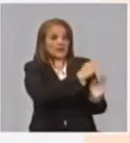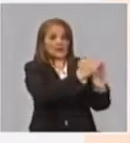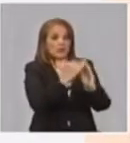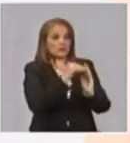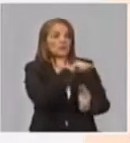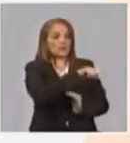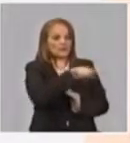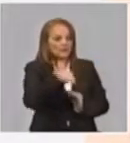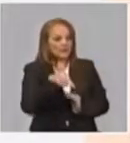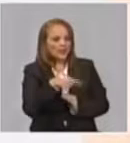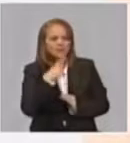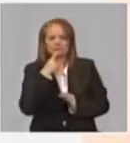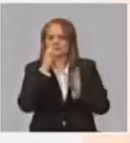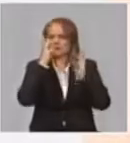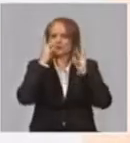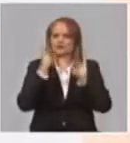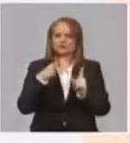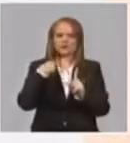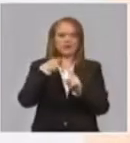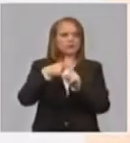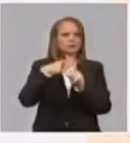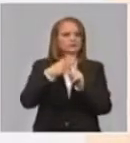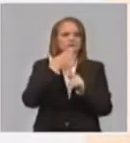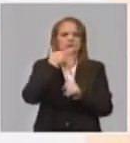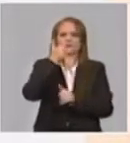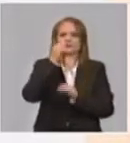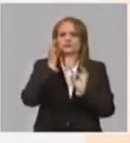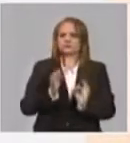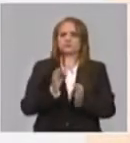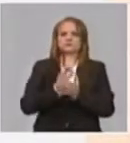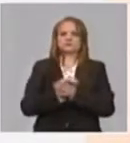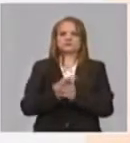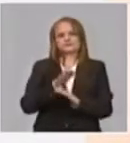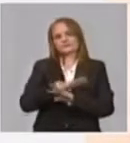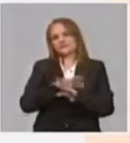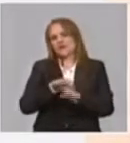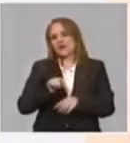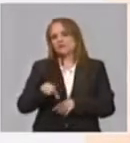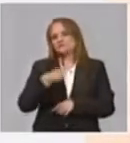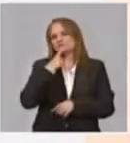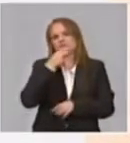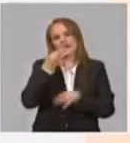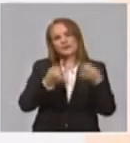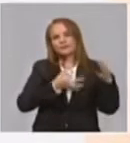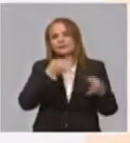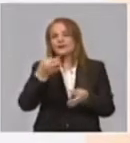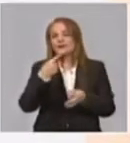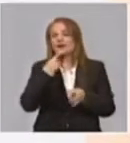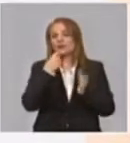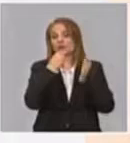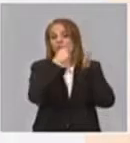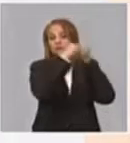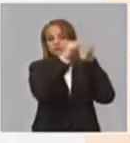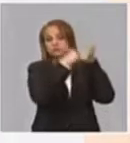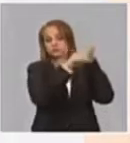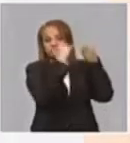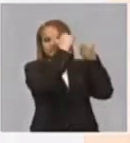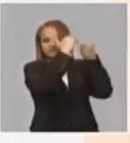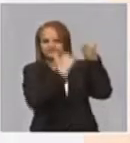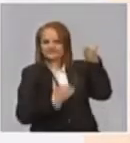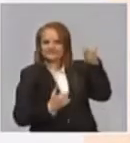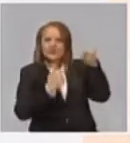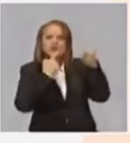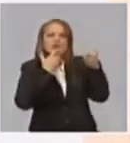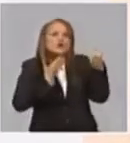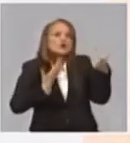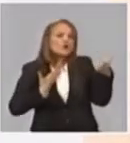y hemos obtenido resultados. Finalmente, por ahora, comentar que también hemos elaborado una guía de intervención integral para el